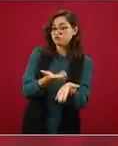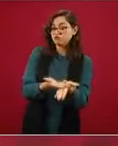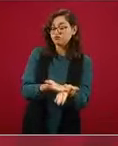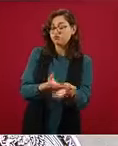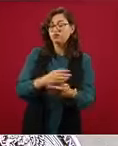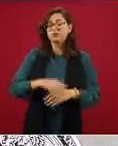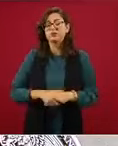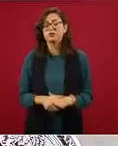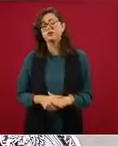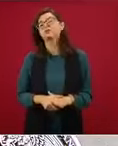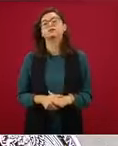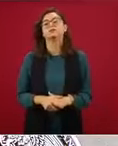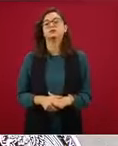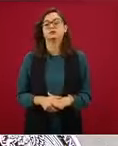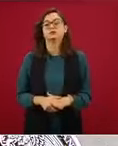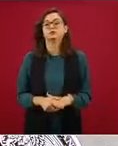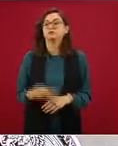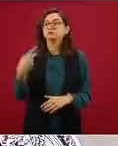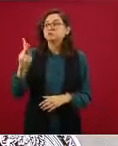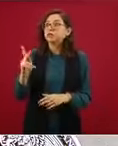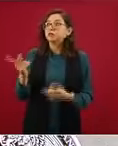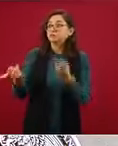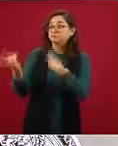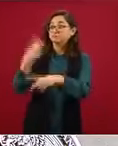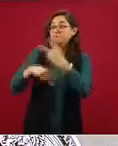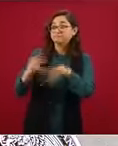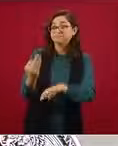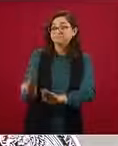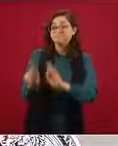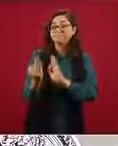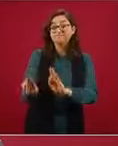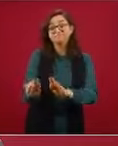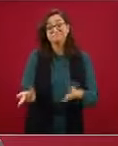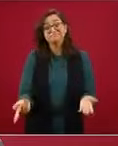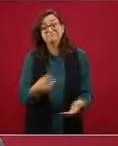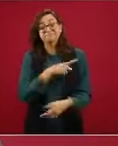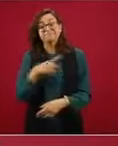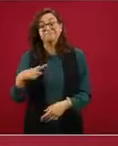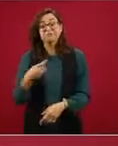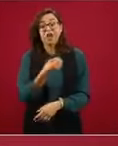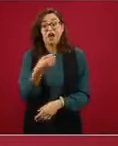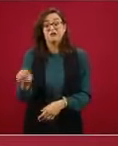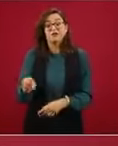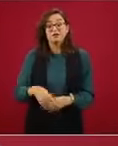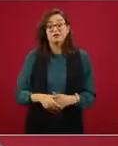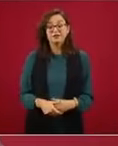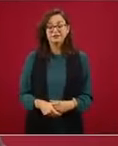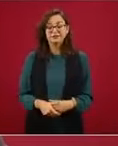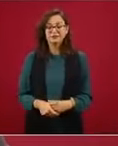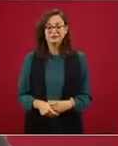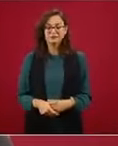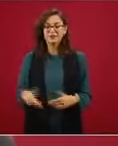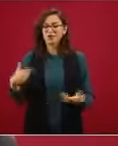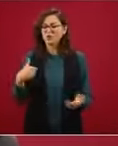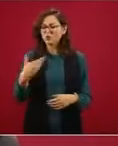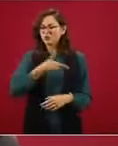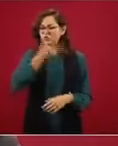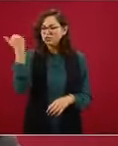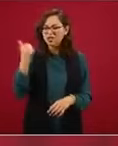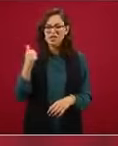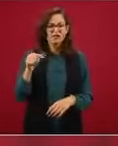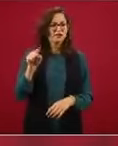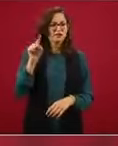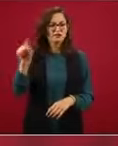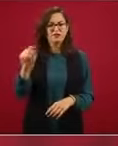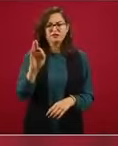Pero de que tienen que ir a declarar, lo tienen que hacer. No sé si a la fiscalía o